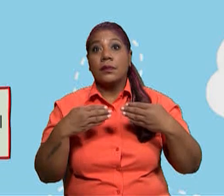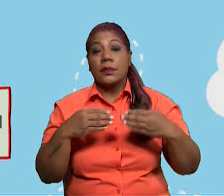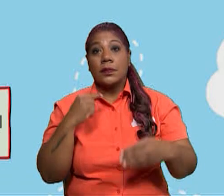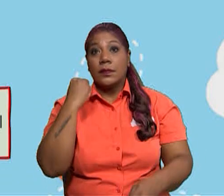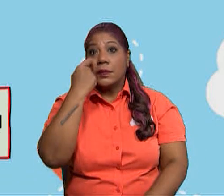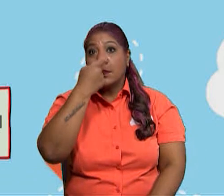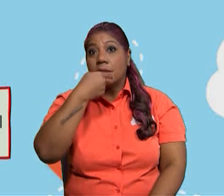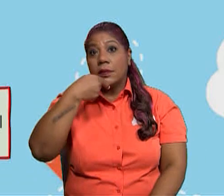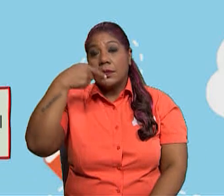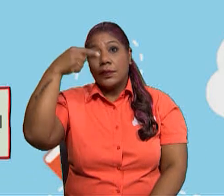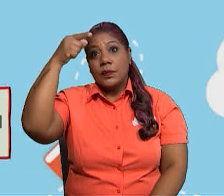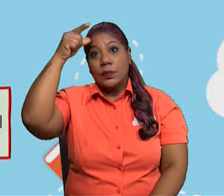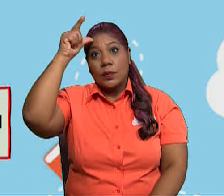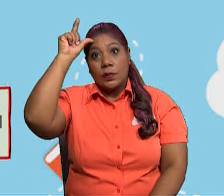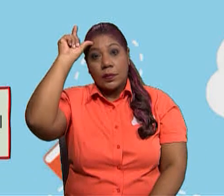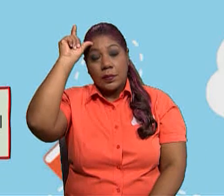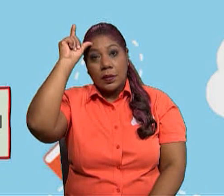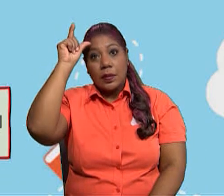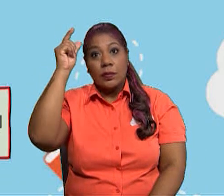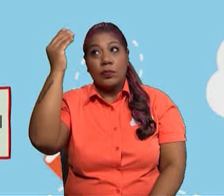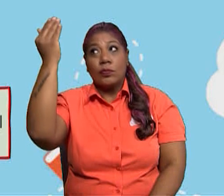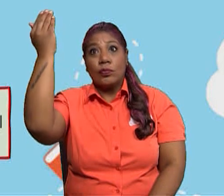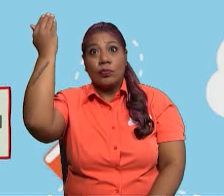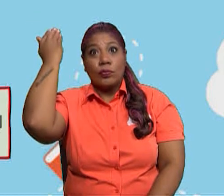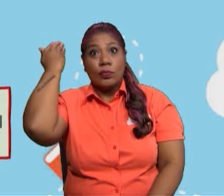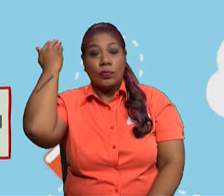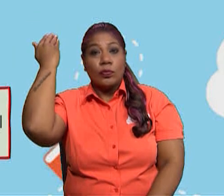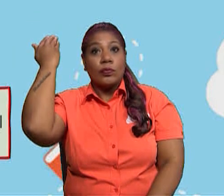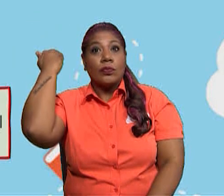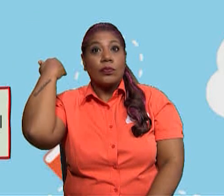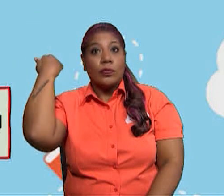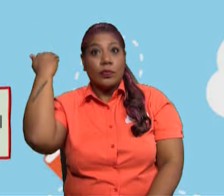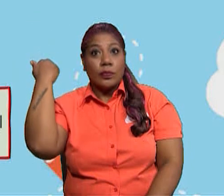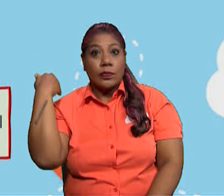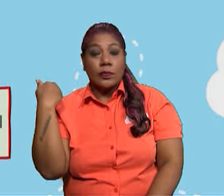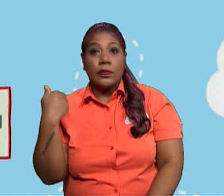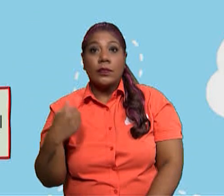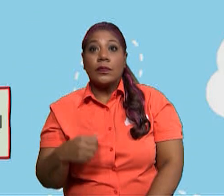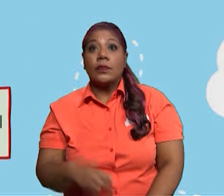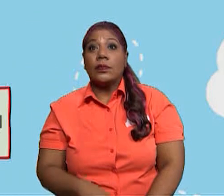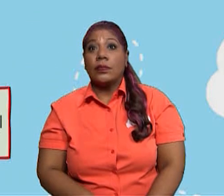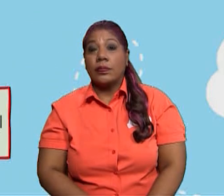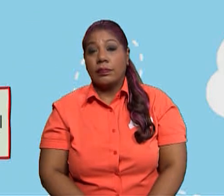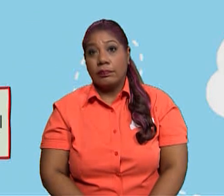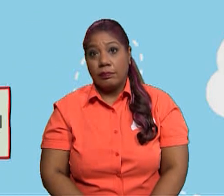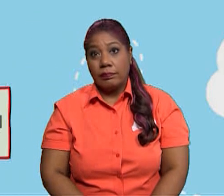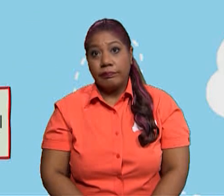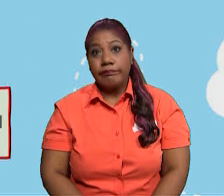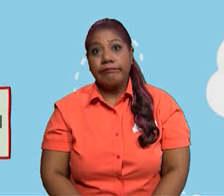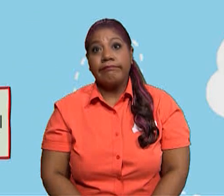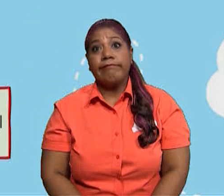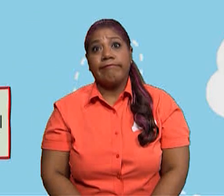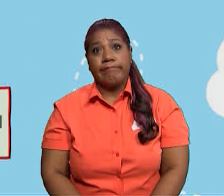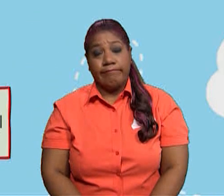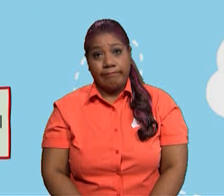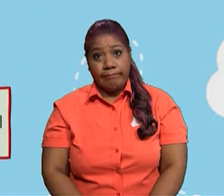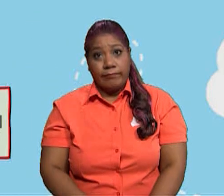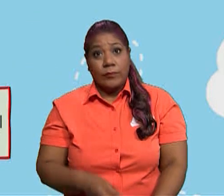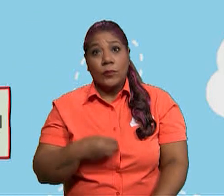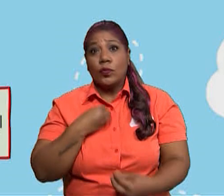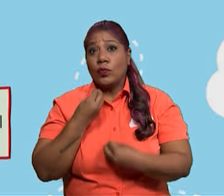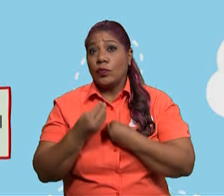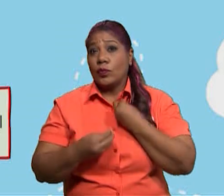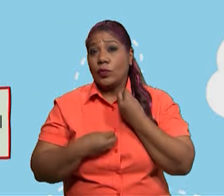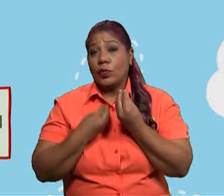Torre, en algunos años, hace muchos años, ocurrió un terremoto. Una historia muy triste para la población bocatoreña.